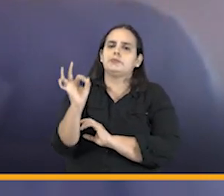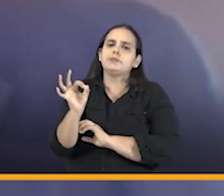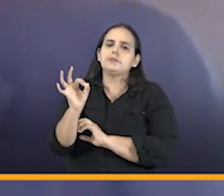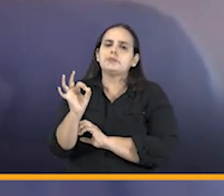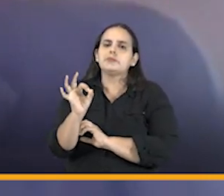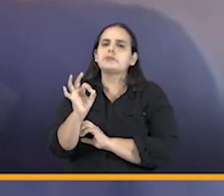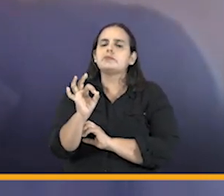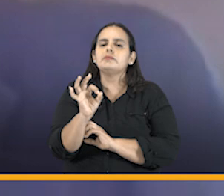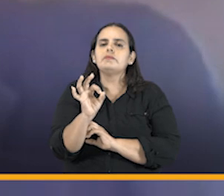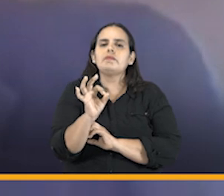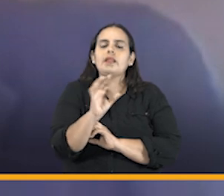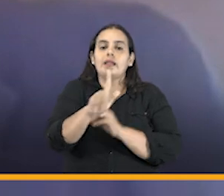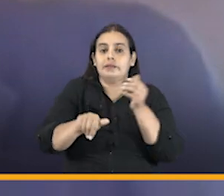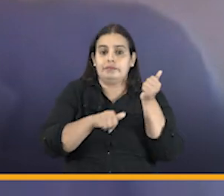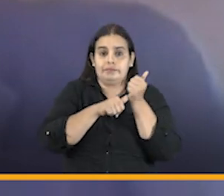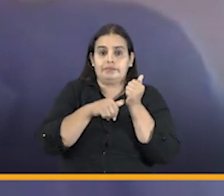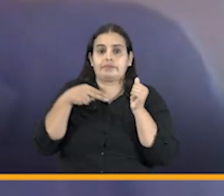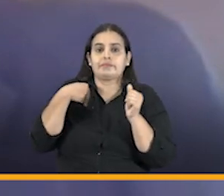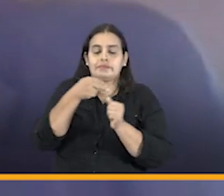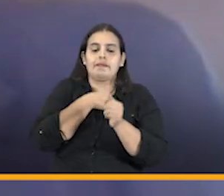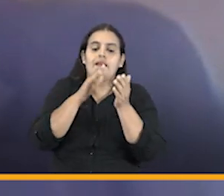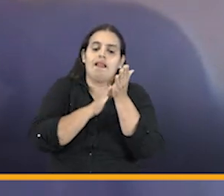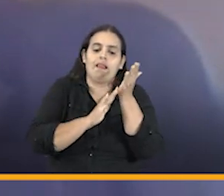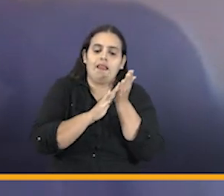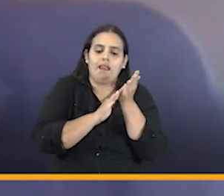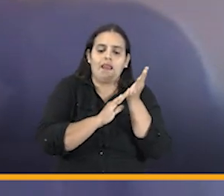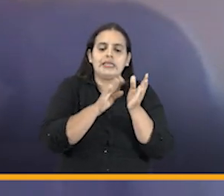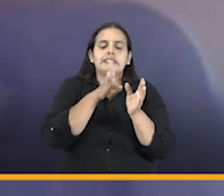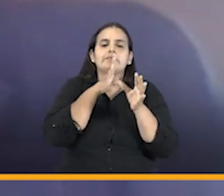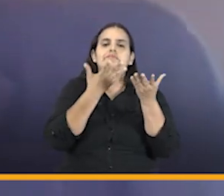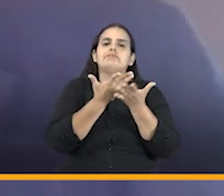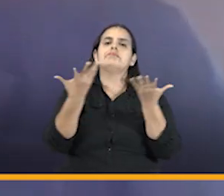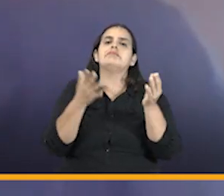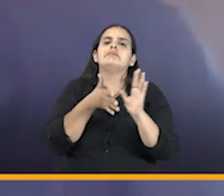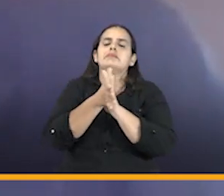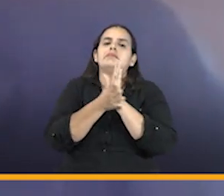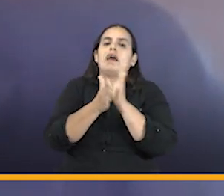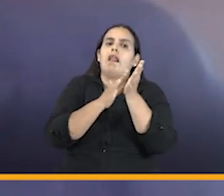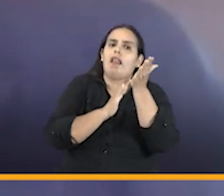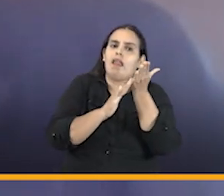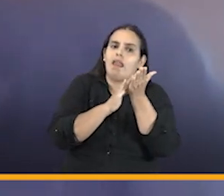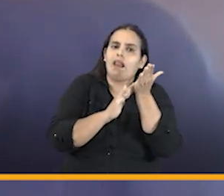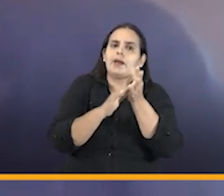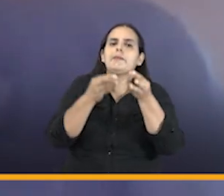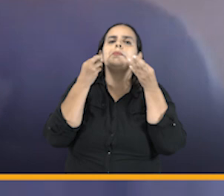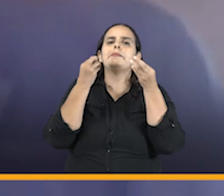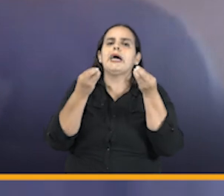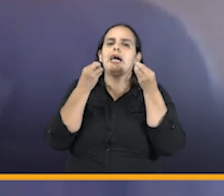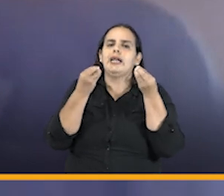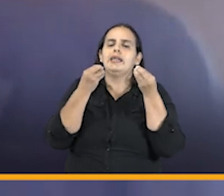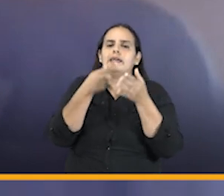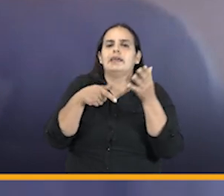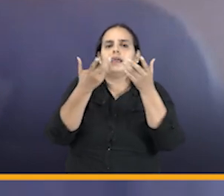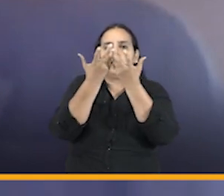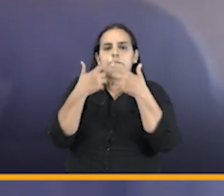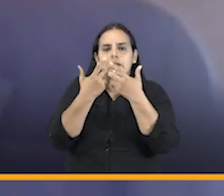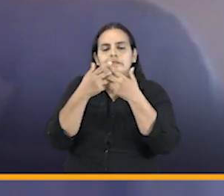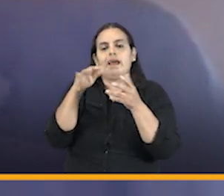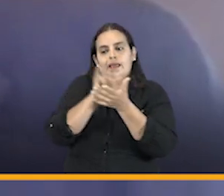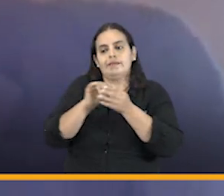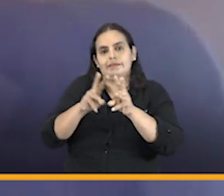de las asesorías que hemos resuelto las hemos resuelto las resolvimos para entidades